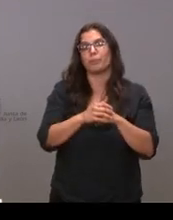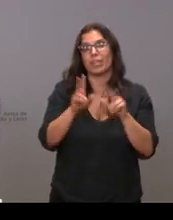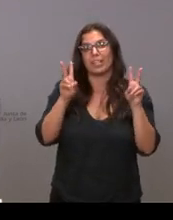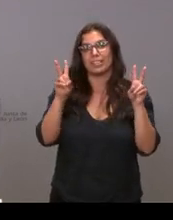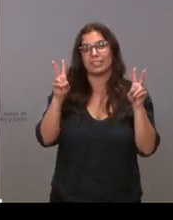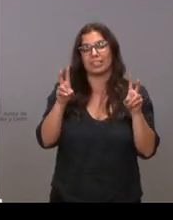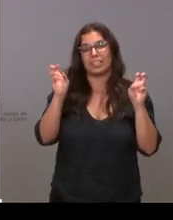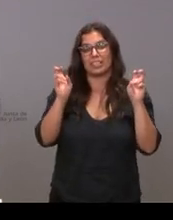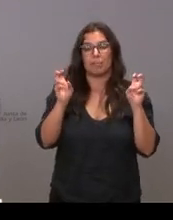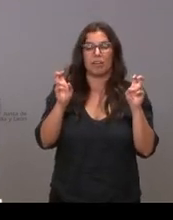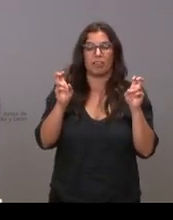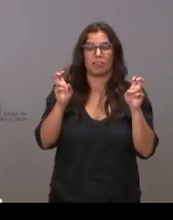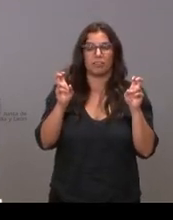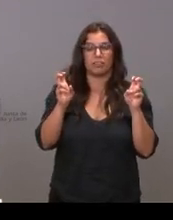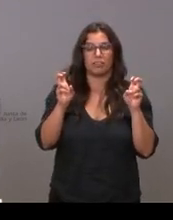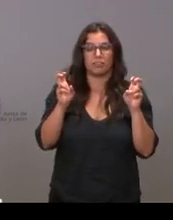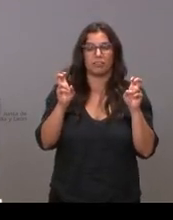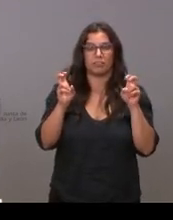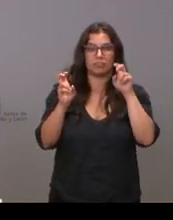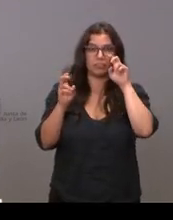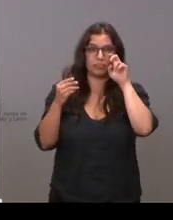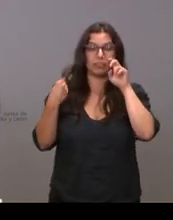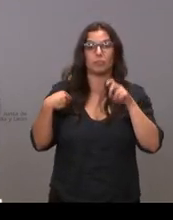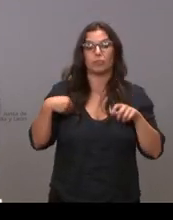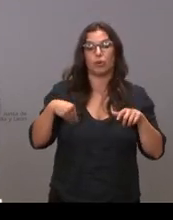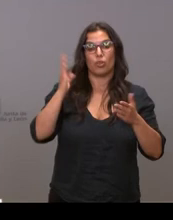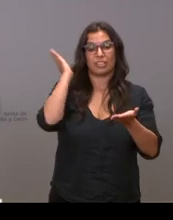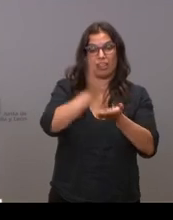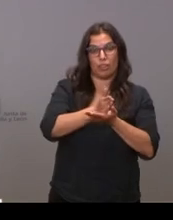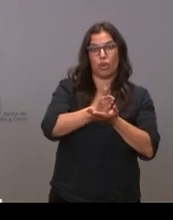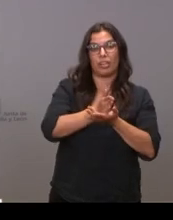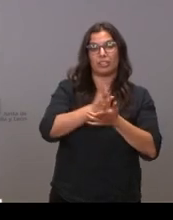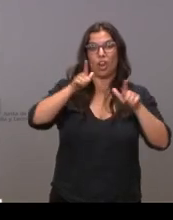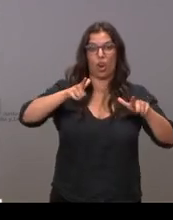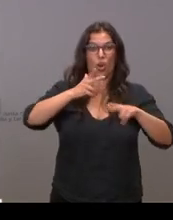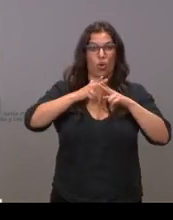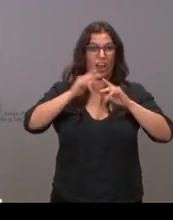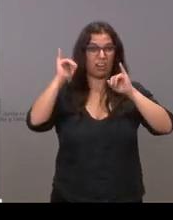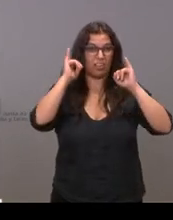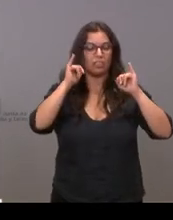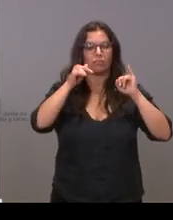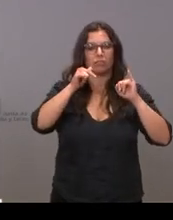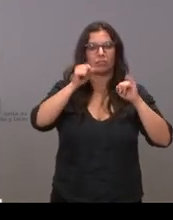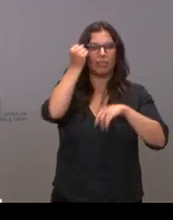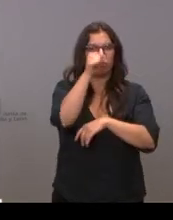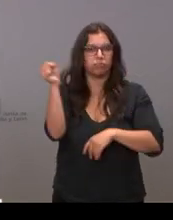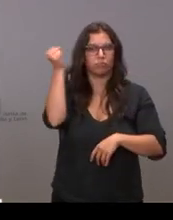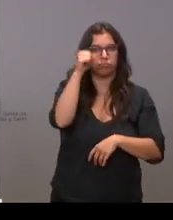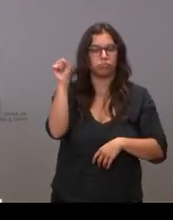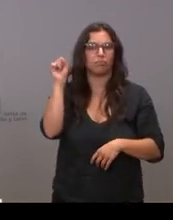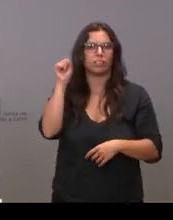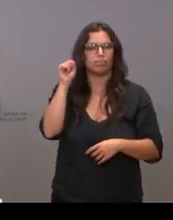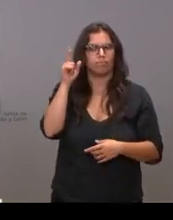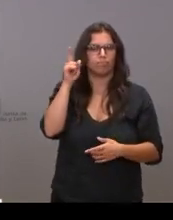o el incremento de la dureza de las sanciones a los locales de hostelería que son más reincidentes aquí en concreto hemos